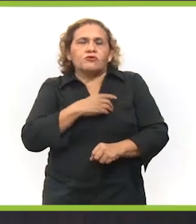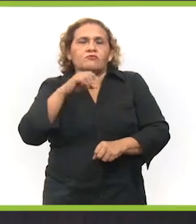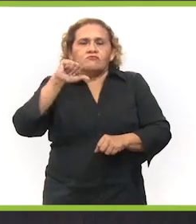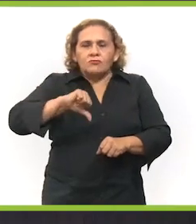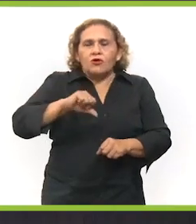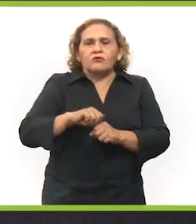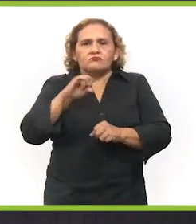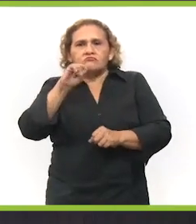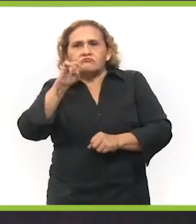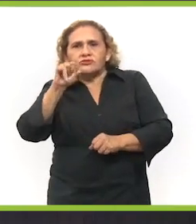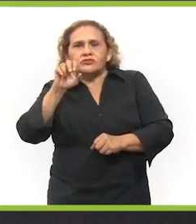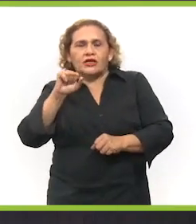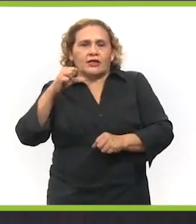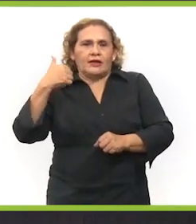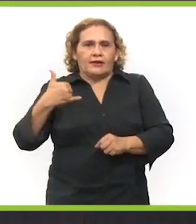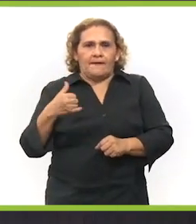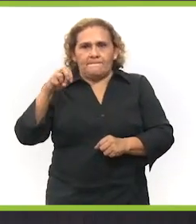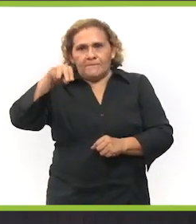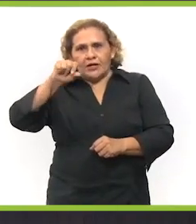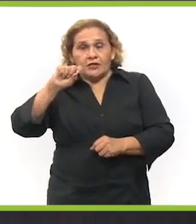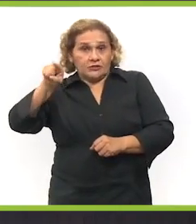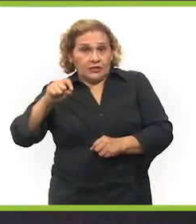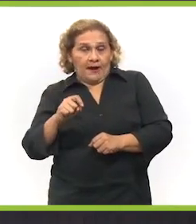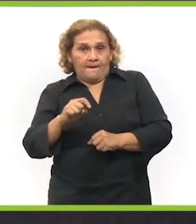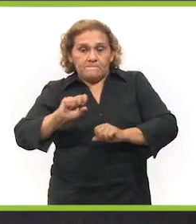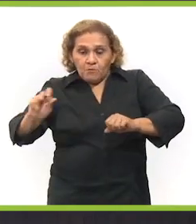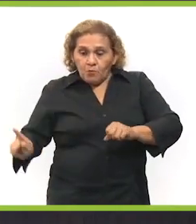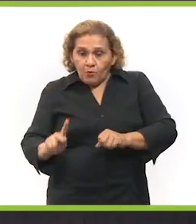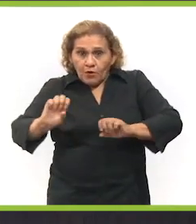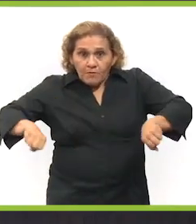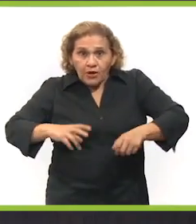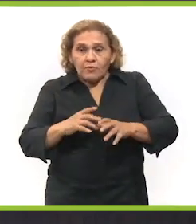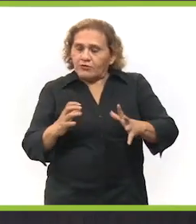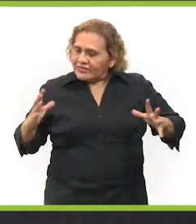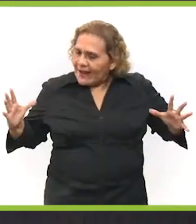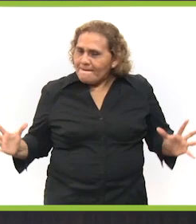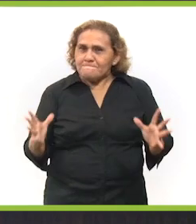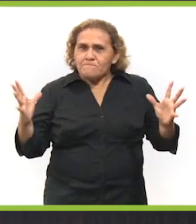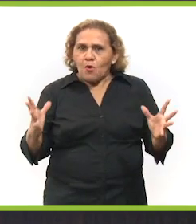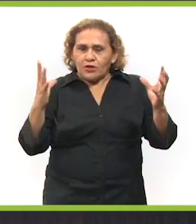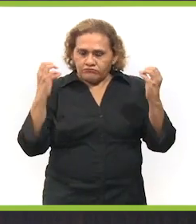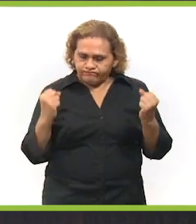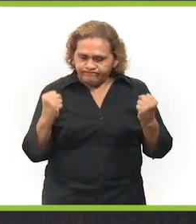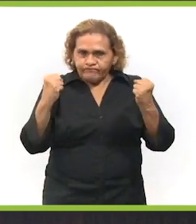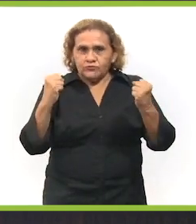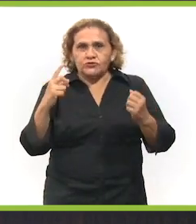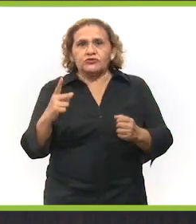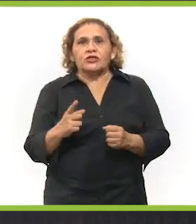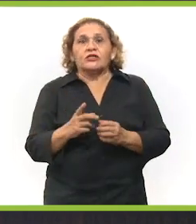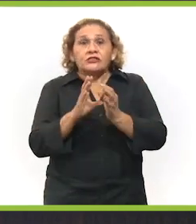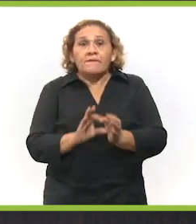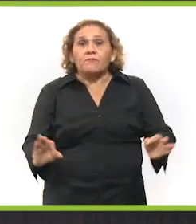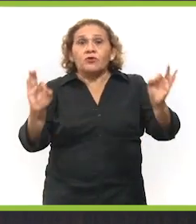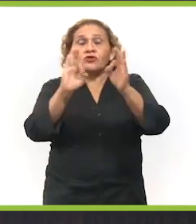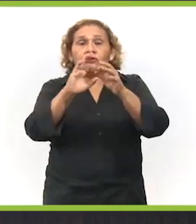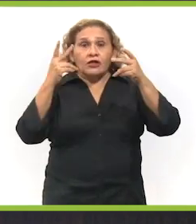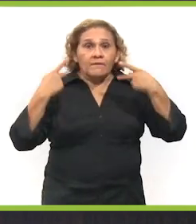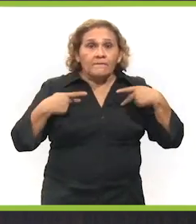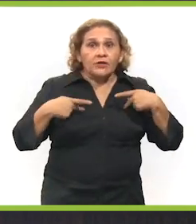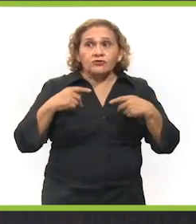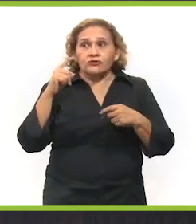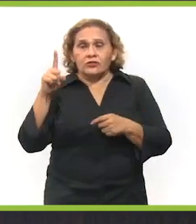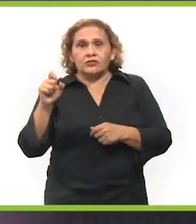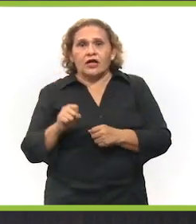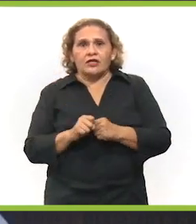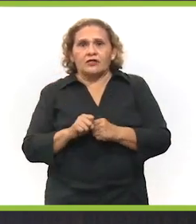muy contento de que hoy Si Sal y Maní se conviertan en pueblos mágicos, los vamos a estar impulsando muy fuertemente, y es